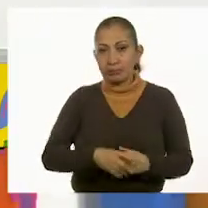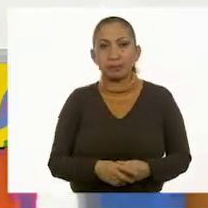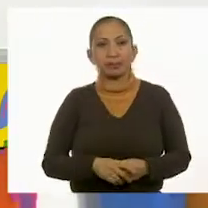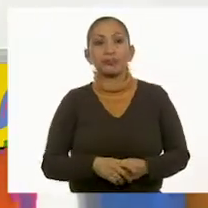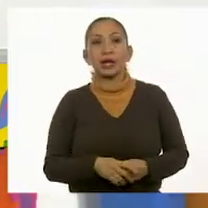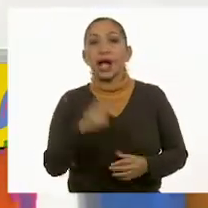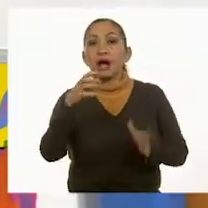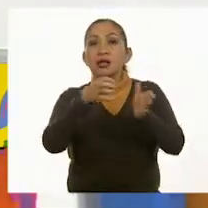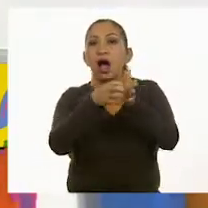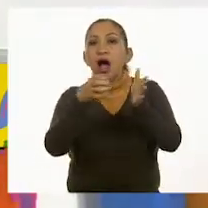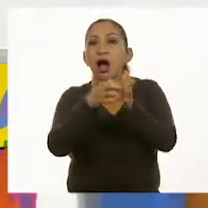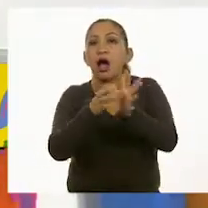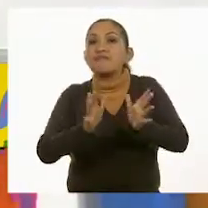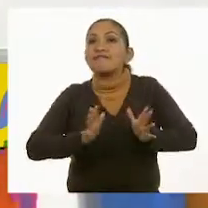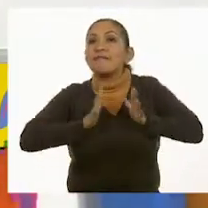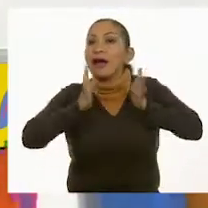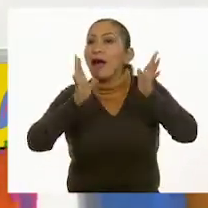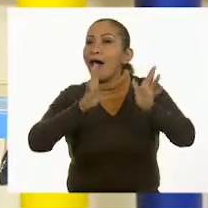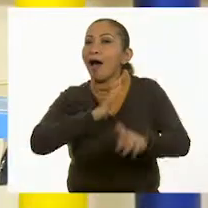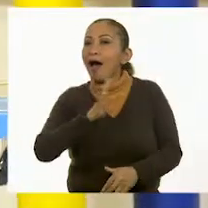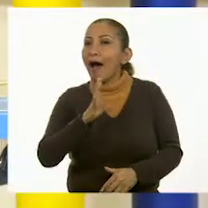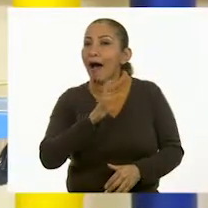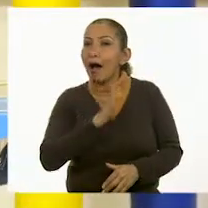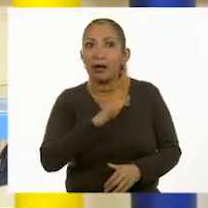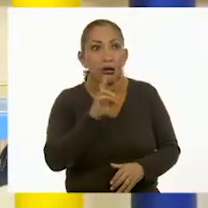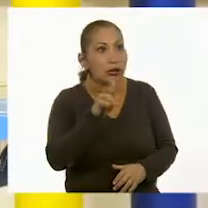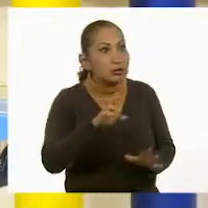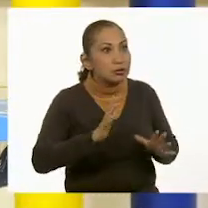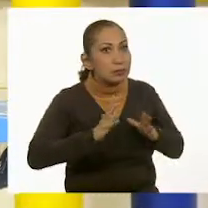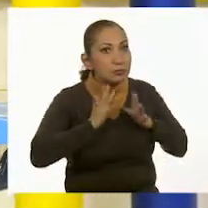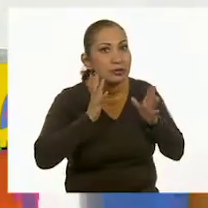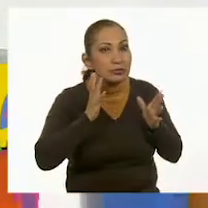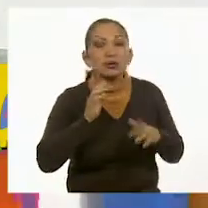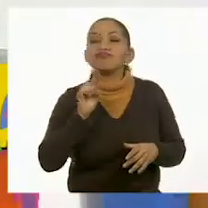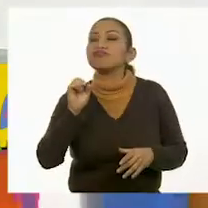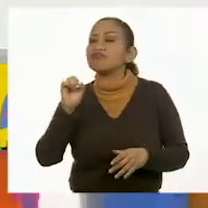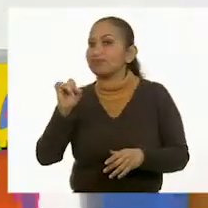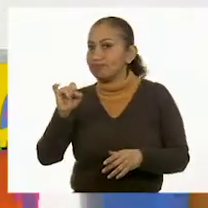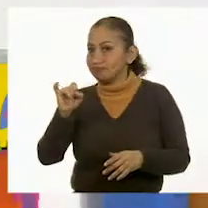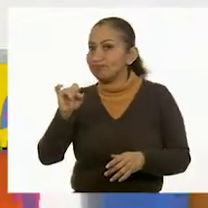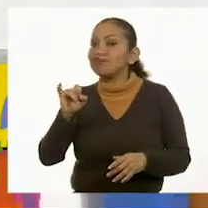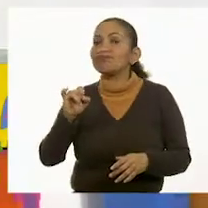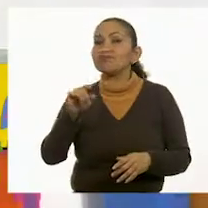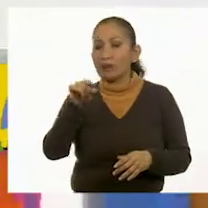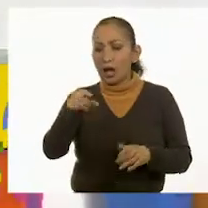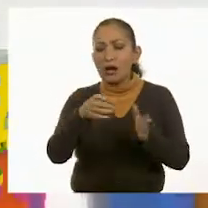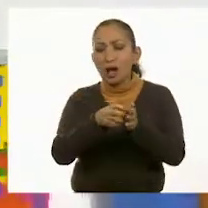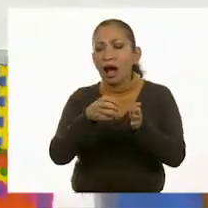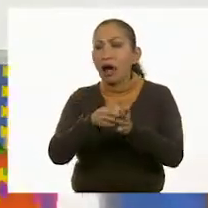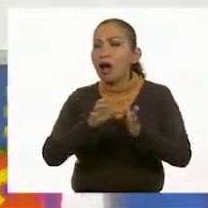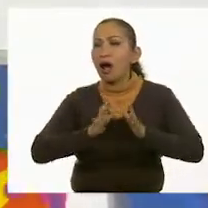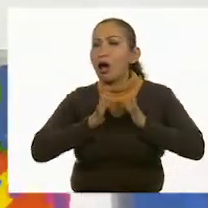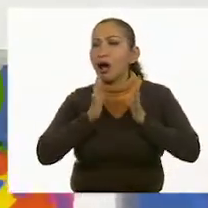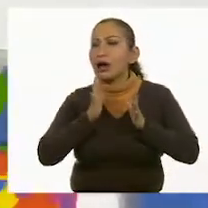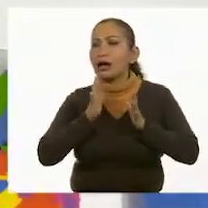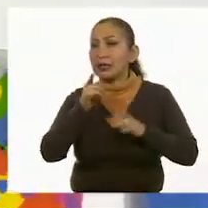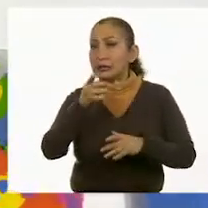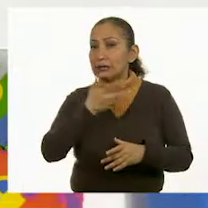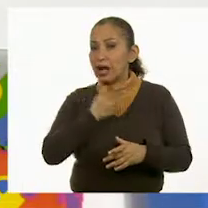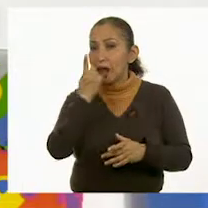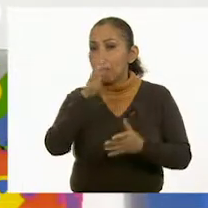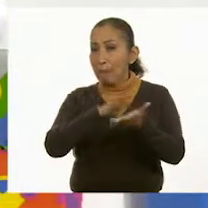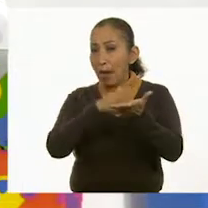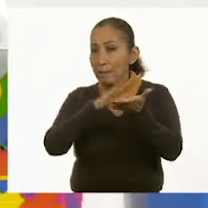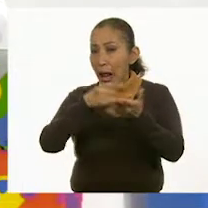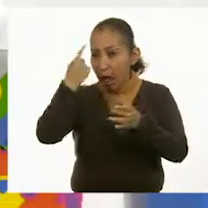Es una caja de sorpresas. ¿Es una caja de sorpresas? Es una caja de sorpresas. Y esta caja de sorpresas tiene, como tú decías, unos